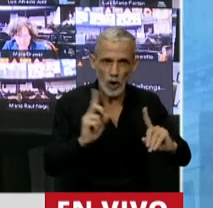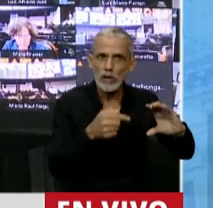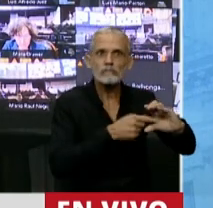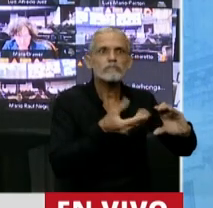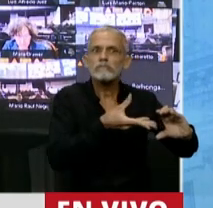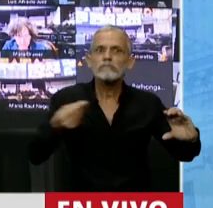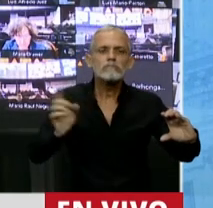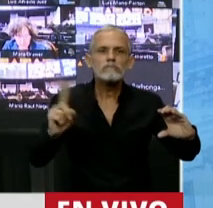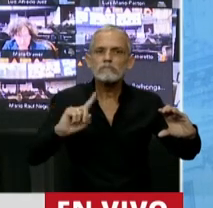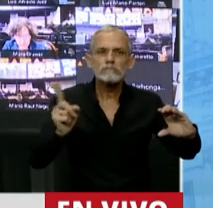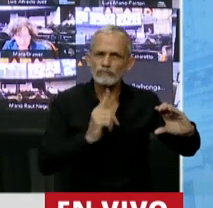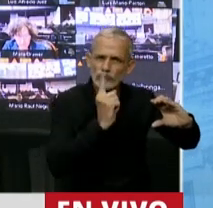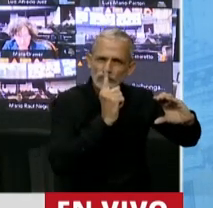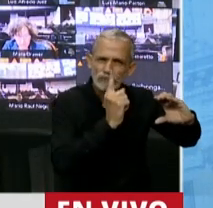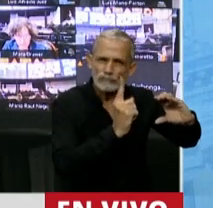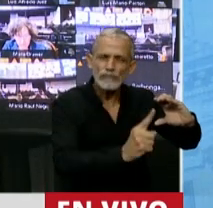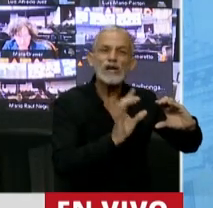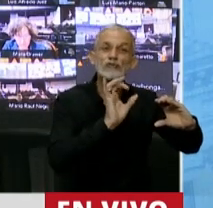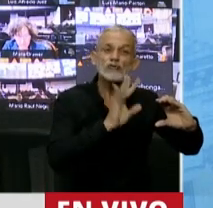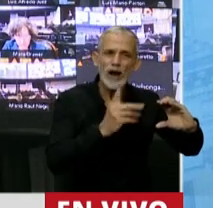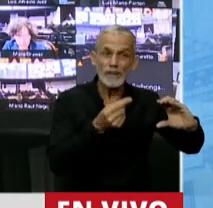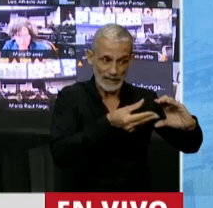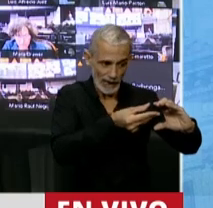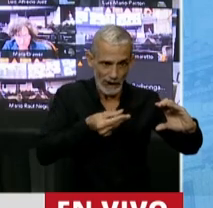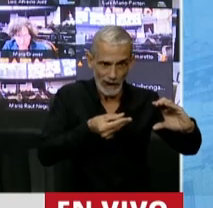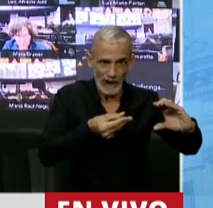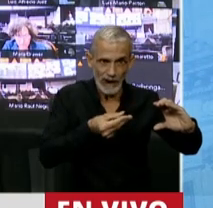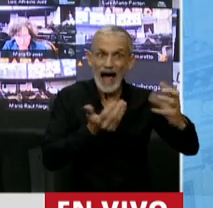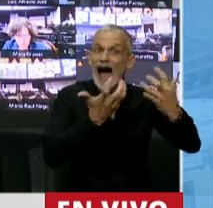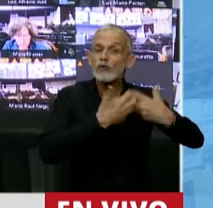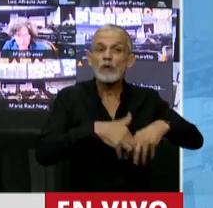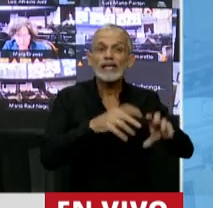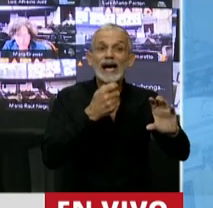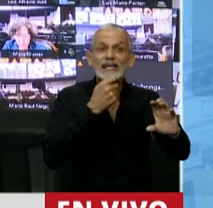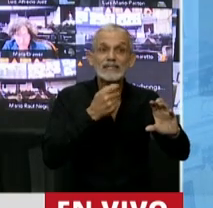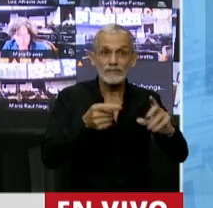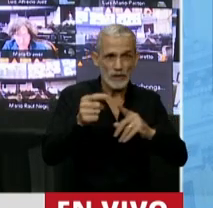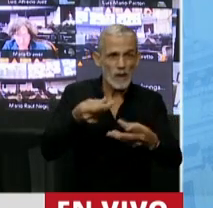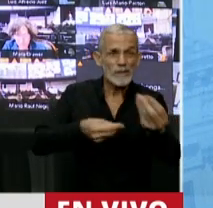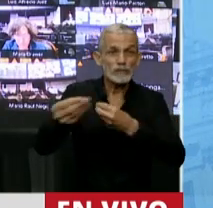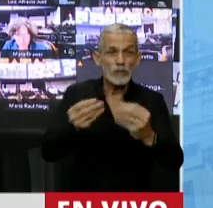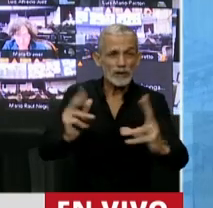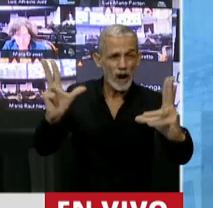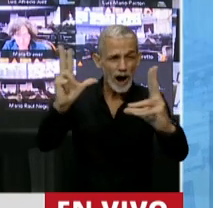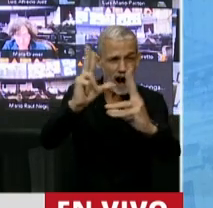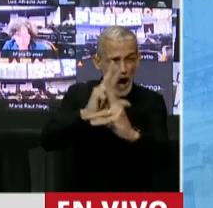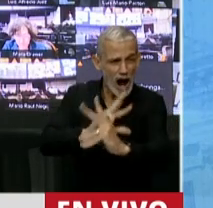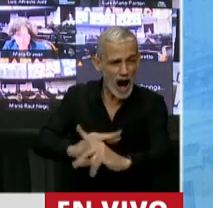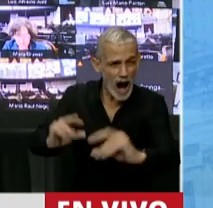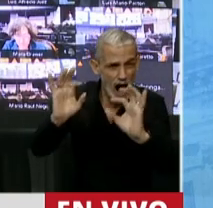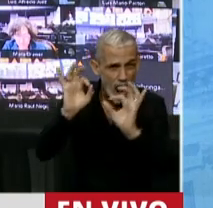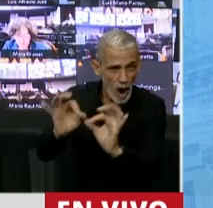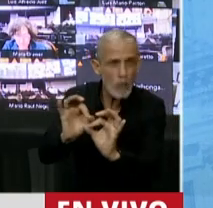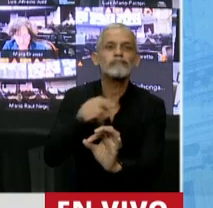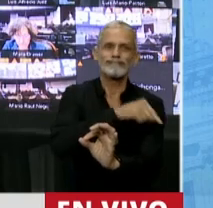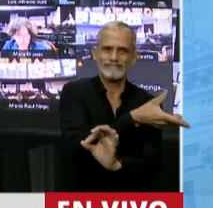indisponibles, embargados y sólo ejecutarse de manera automática cuando se termine de gastar o ejecutar